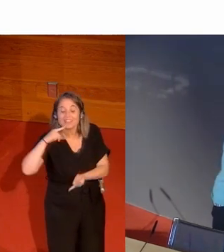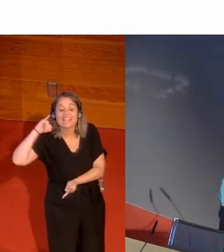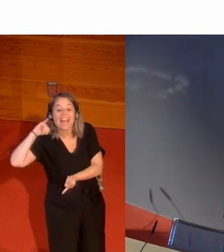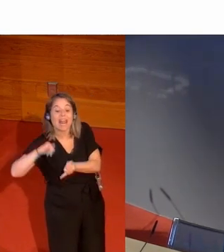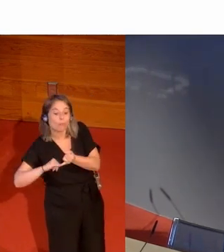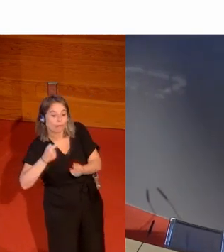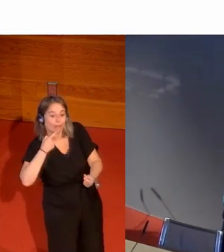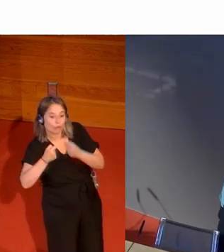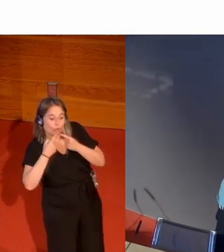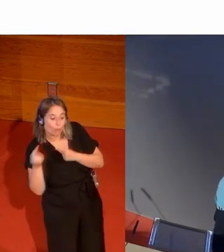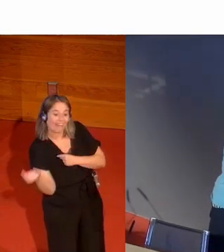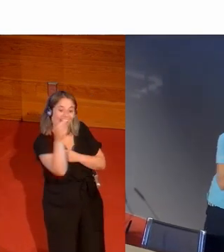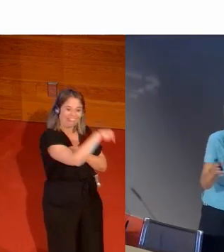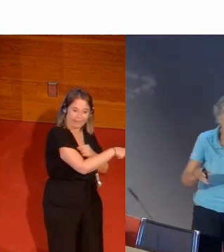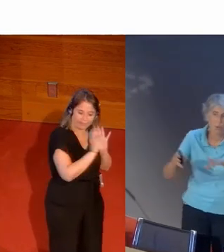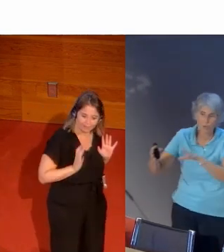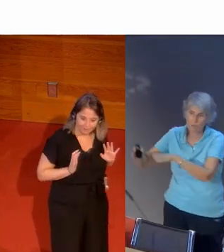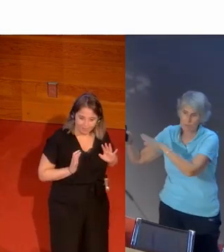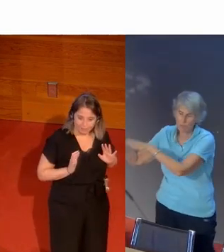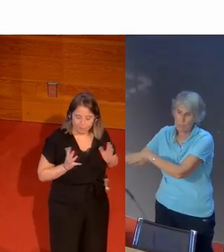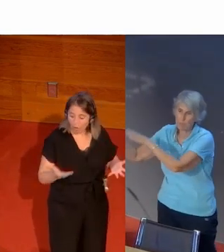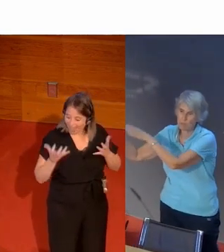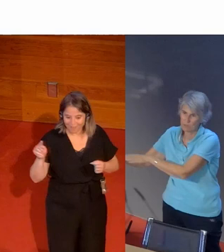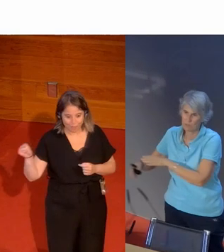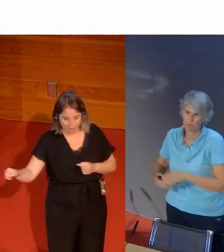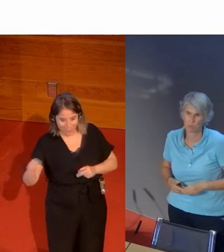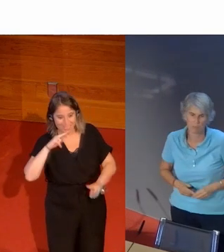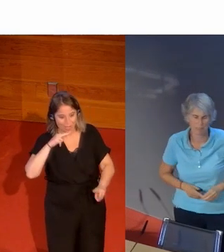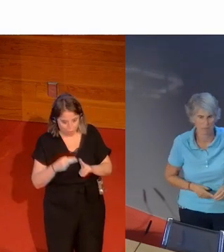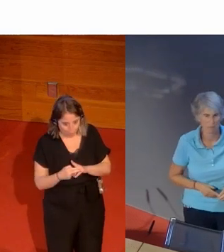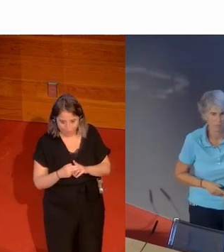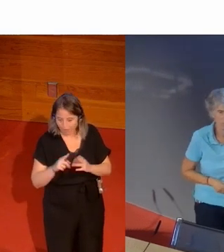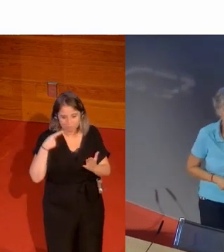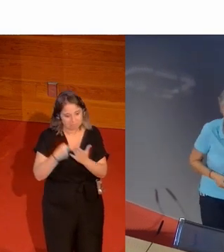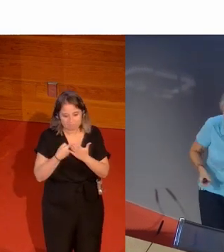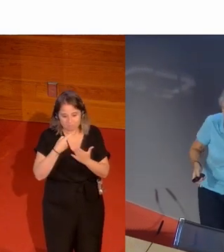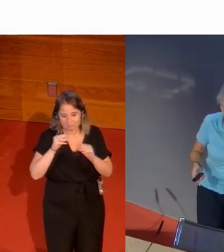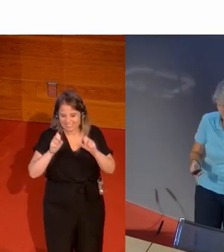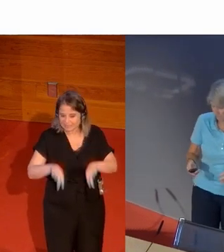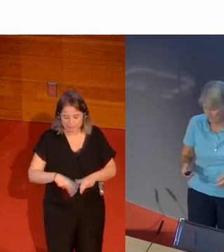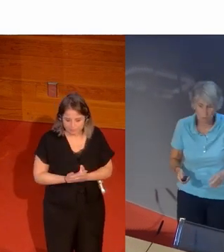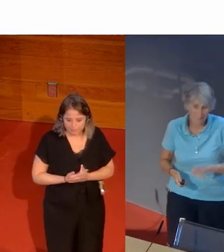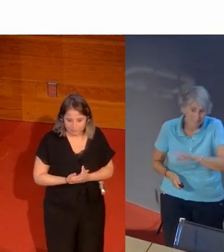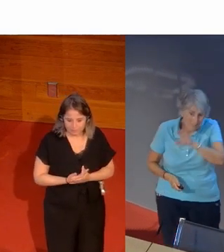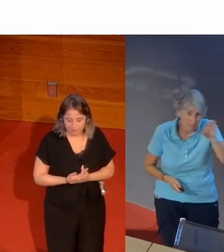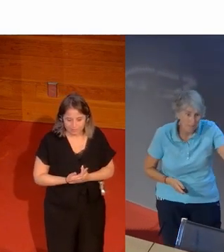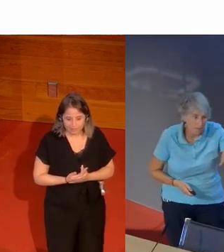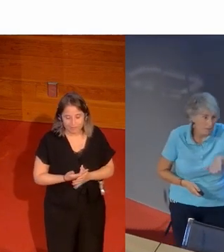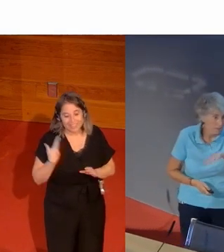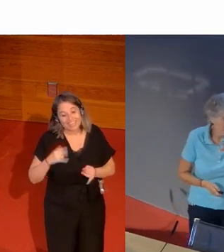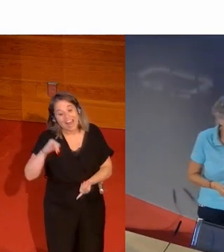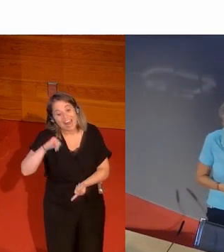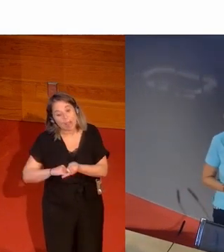decir que es la novia o la mujer de un jugador de un equipo de fútbol americano es una manera